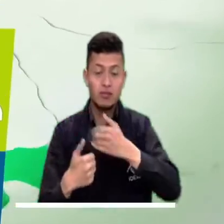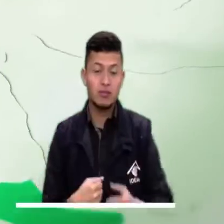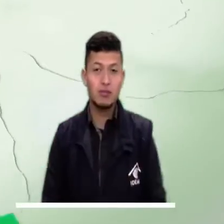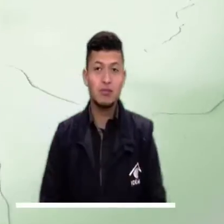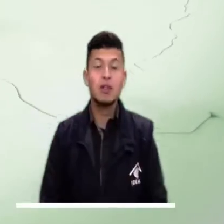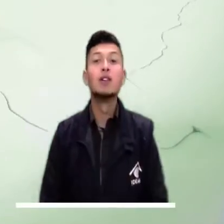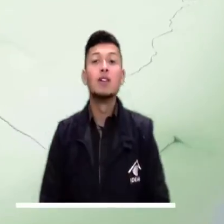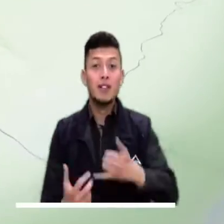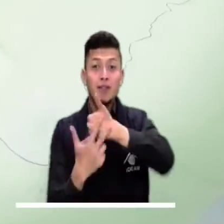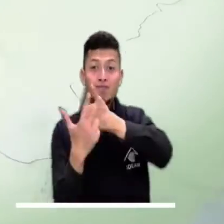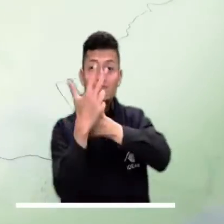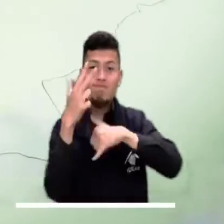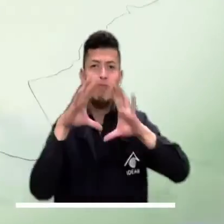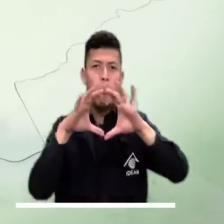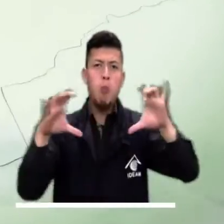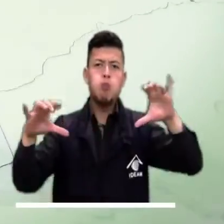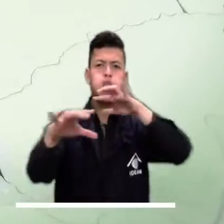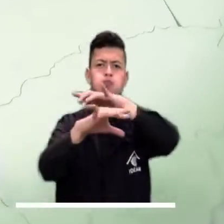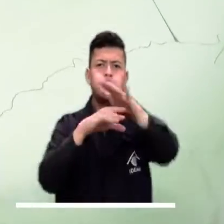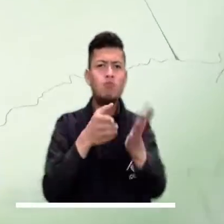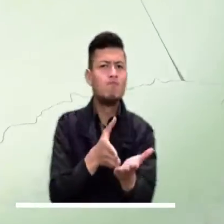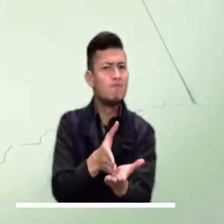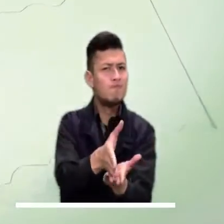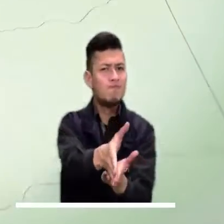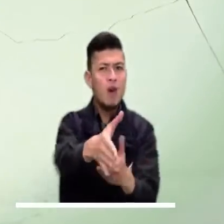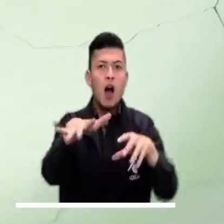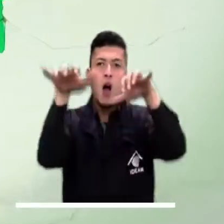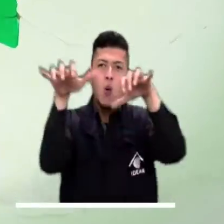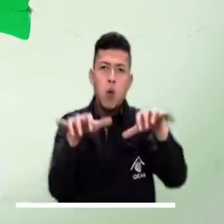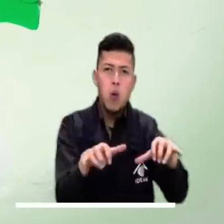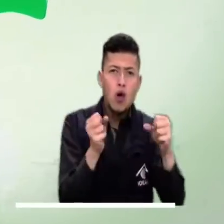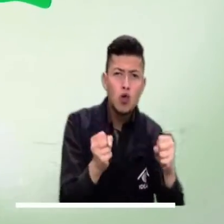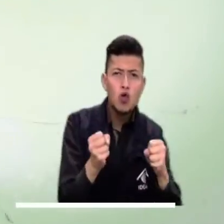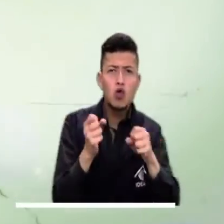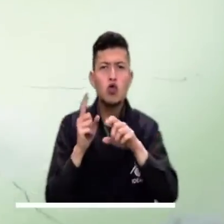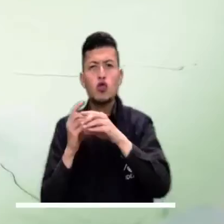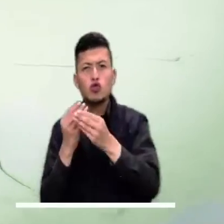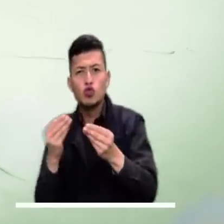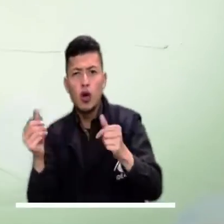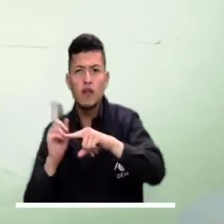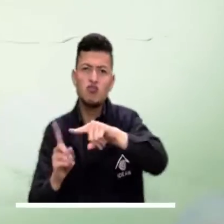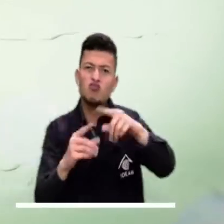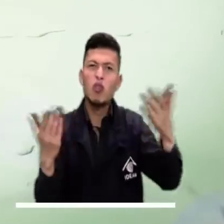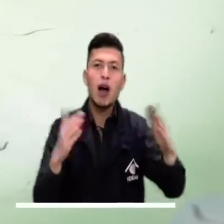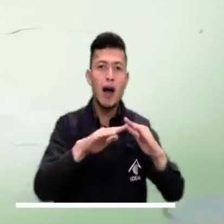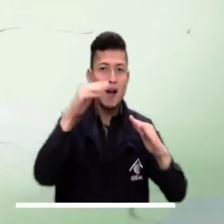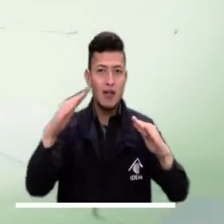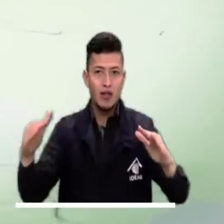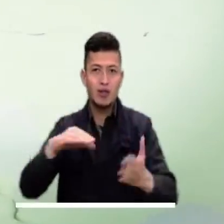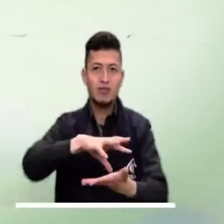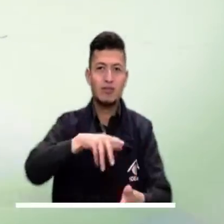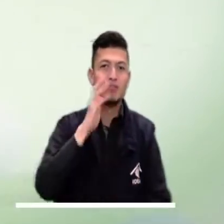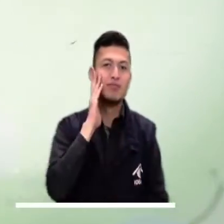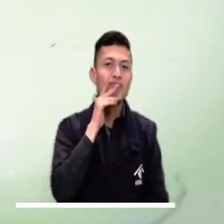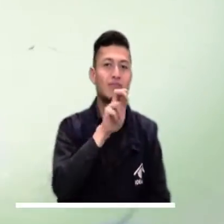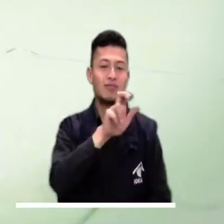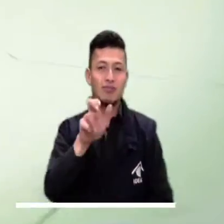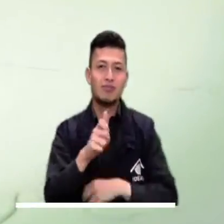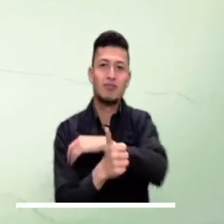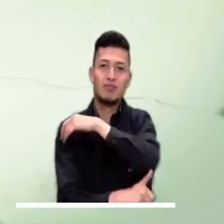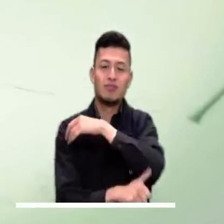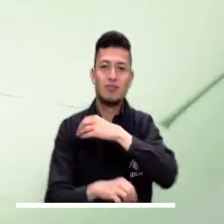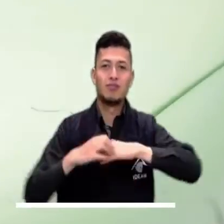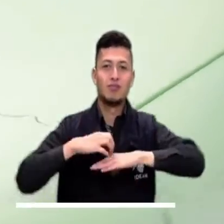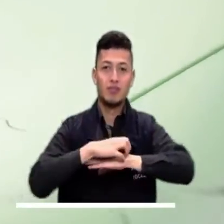de Nariño. La región andina mantendrá las condiciones nubladas y es posible que se presenten lluvias de variada intensidad sobre Antioquia, Los